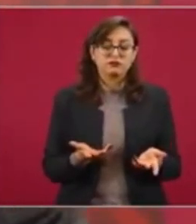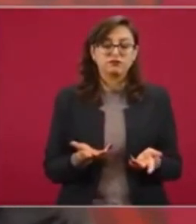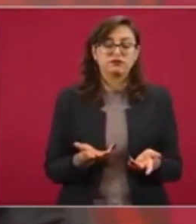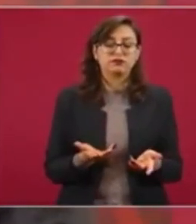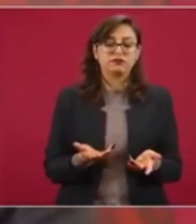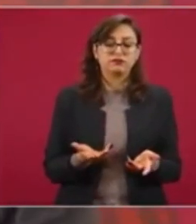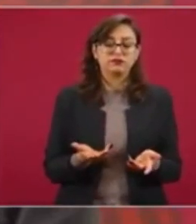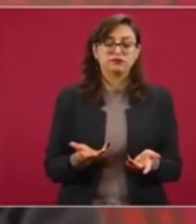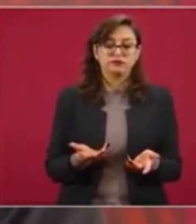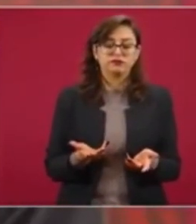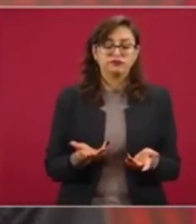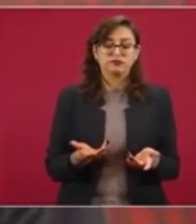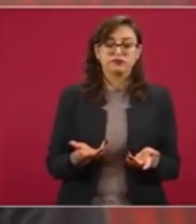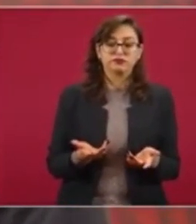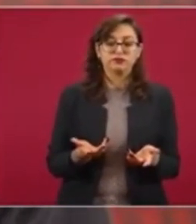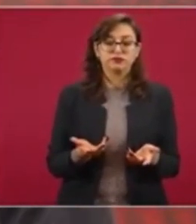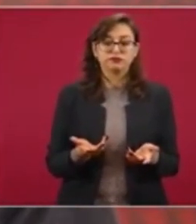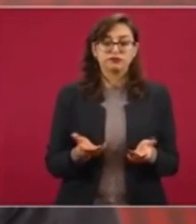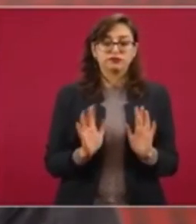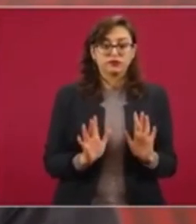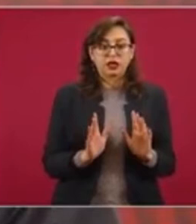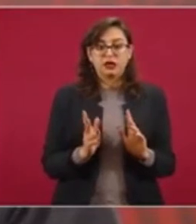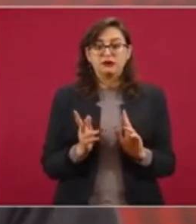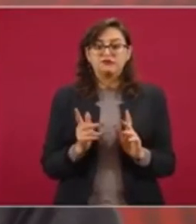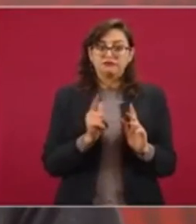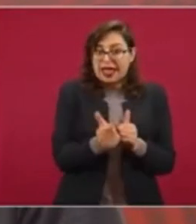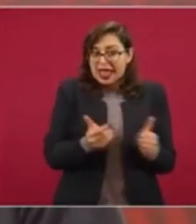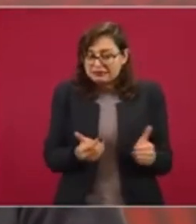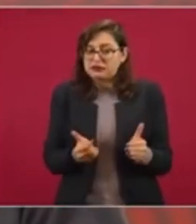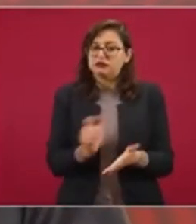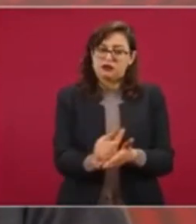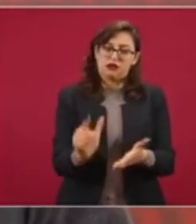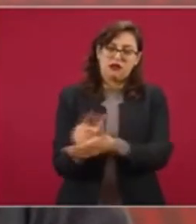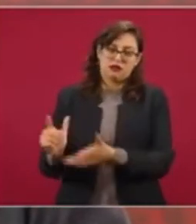previo a un plan de limpieza,